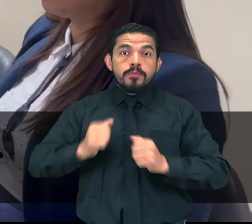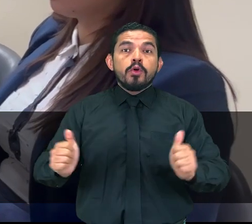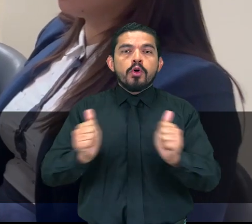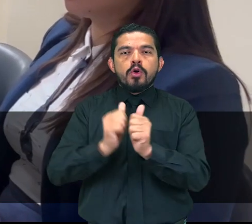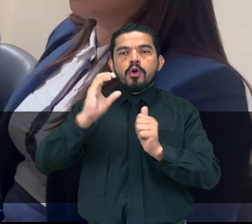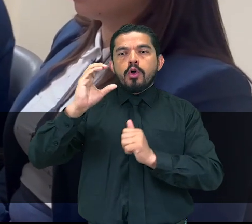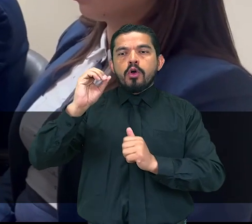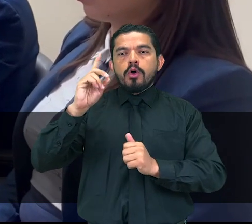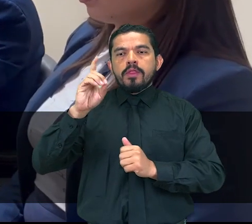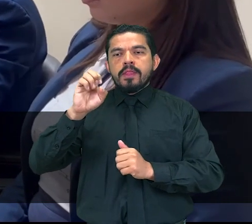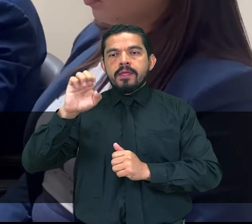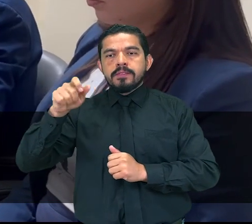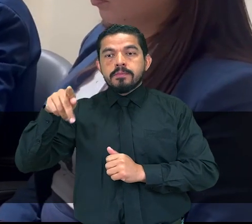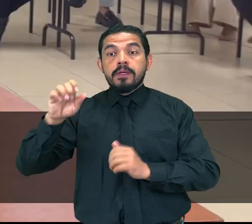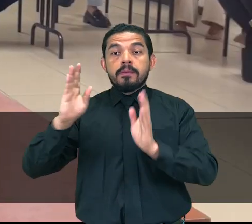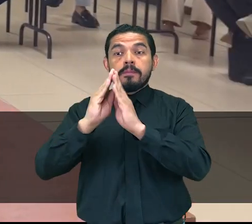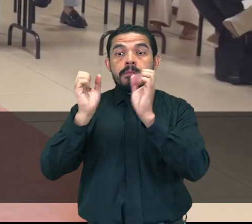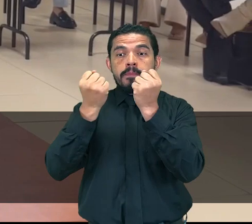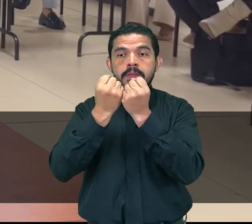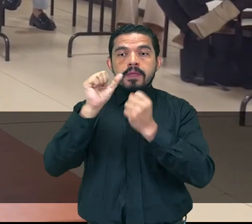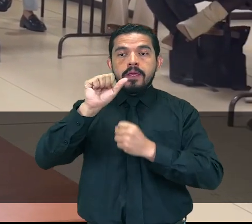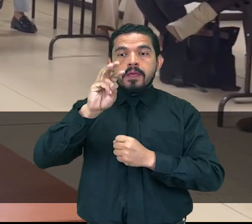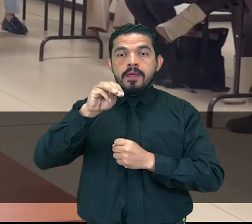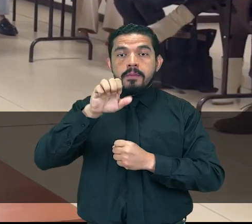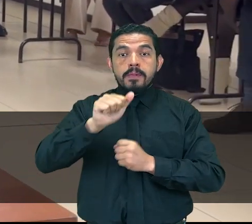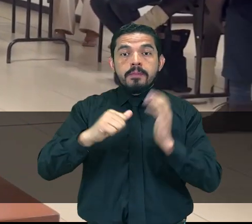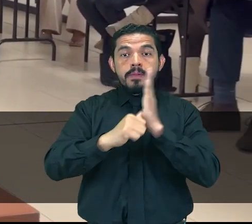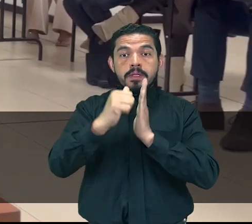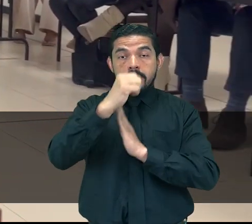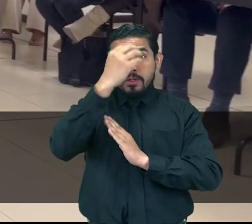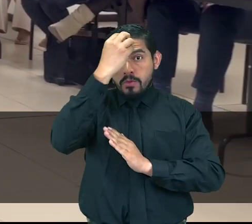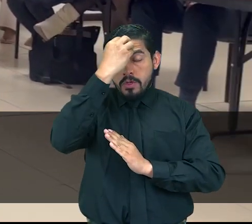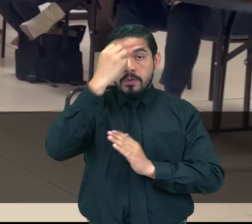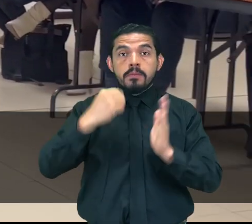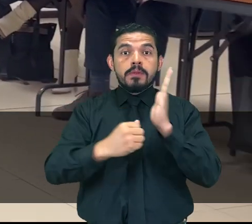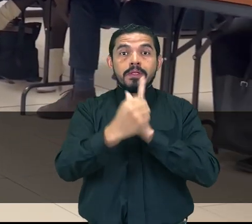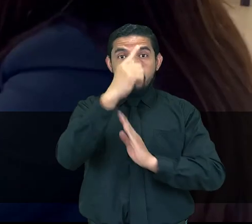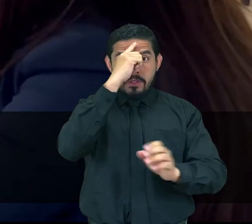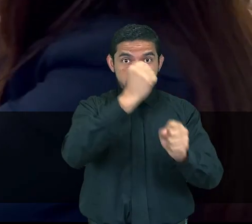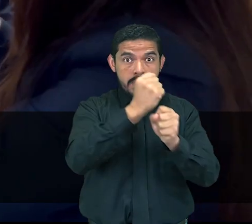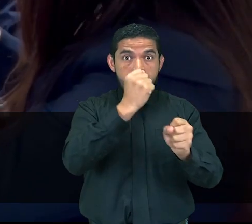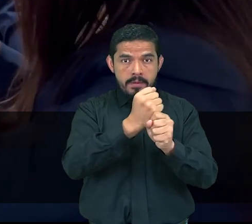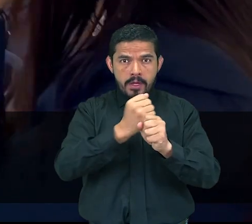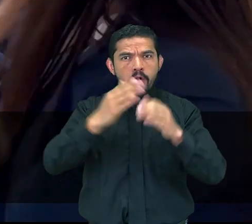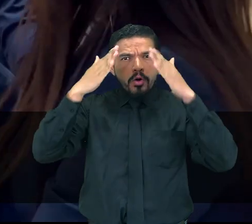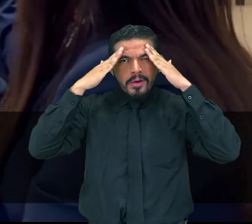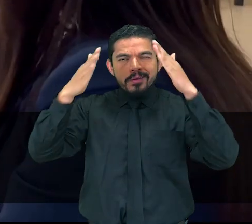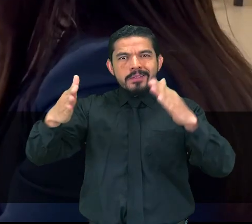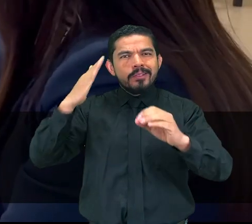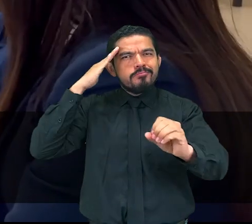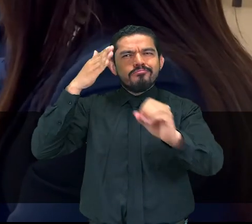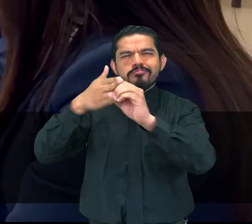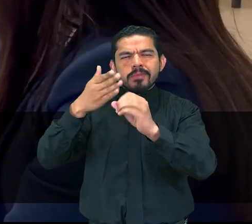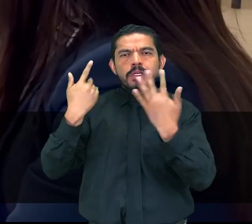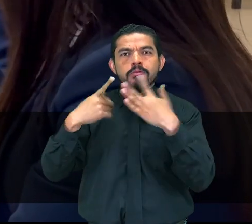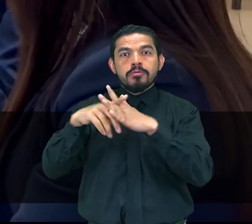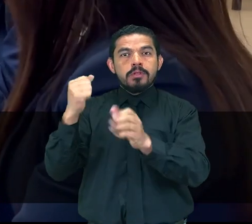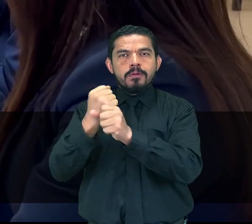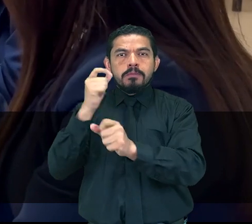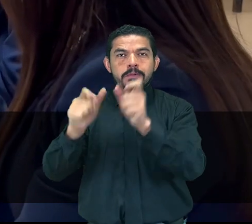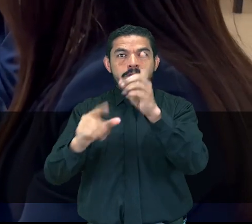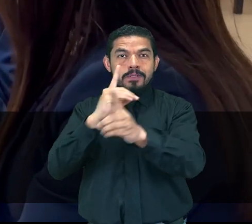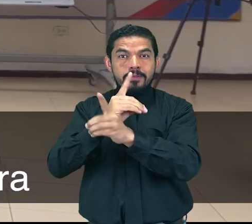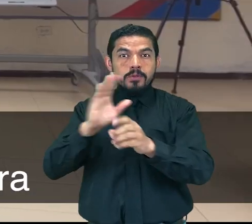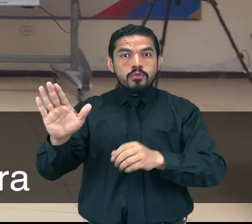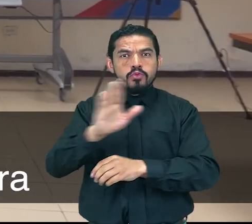Junto a CODESPA, MIES, AME, Minedud y MDT, trabajamos por la inclusión laboral de las personas con discapacidad.